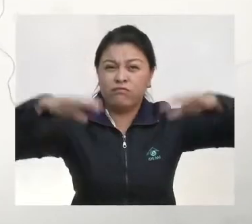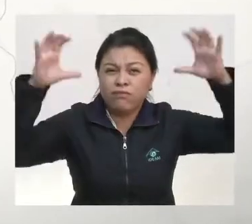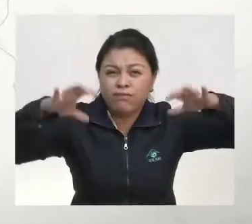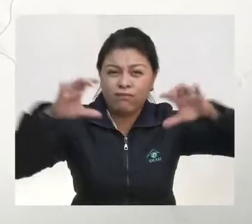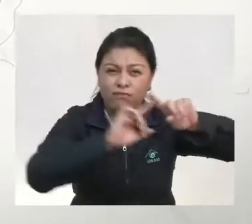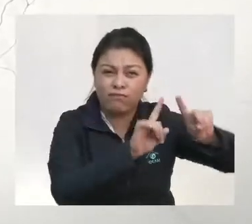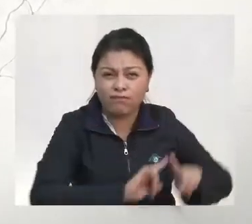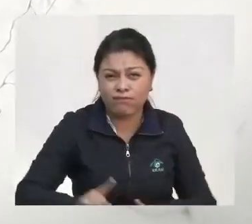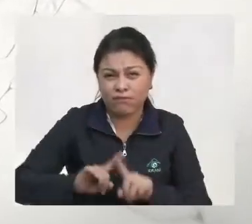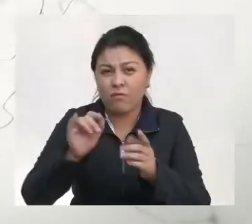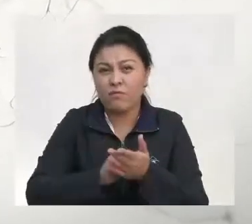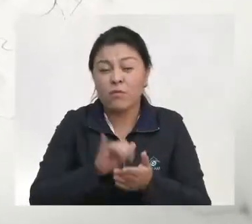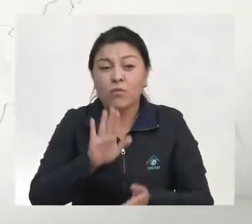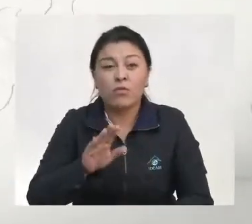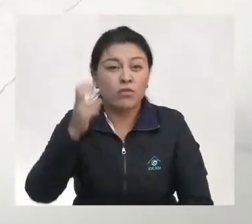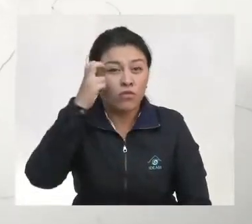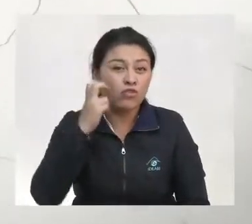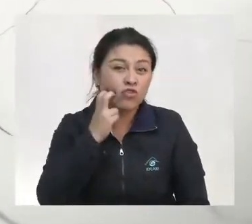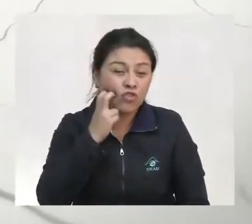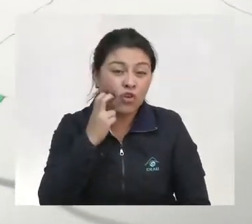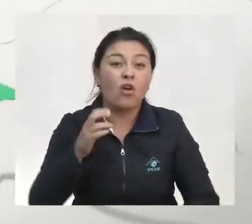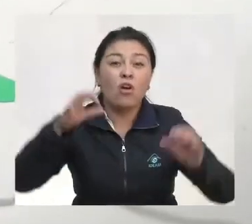de Chocó.